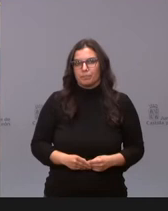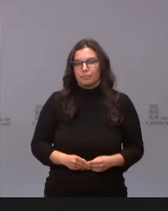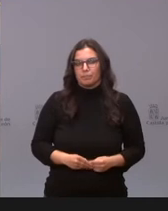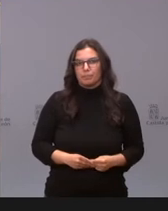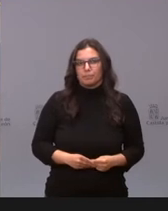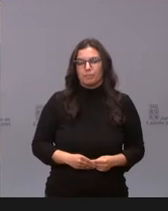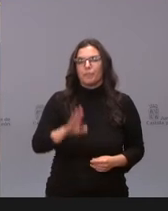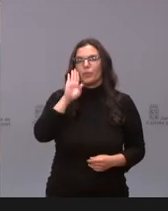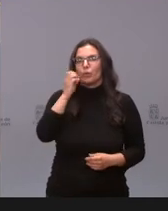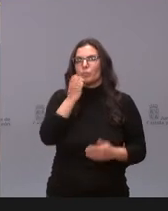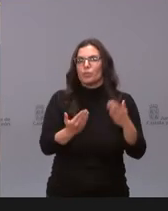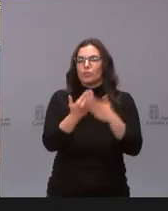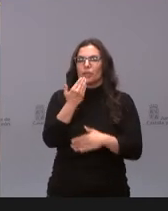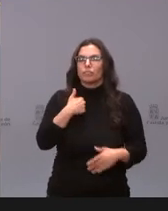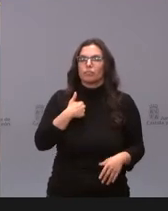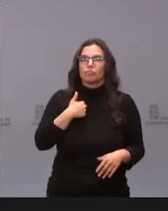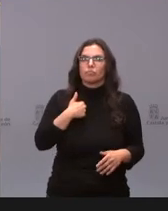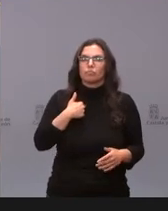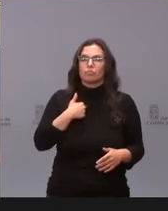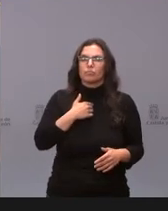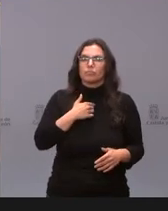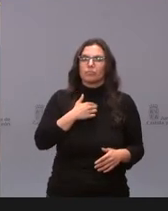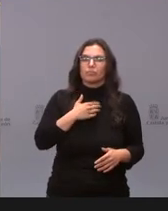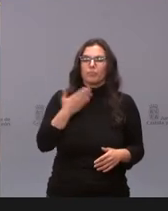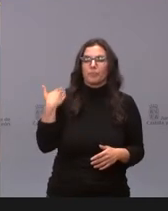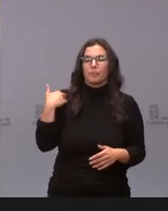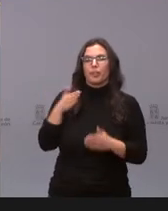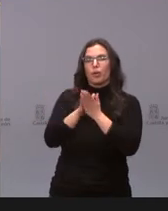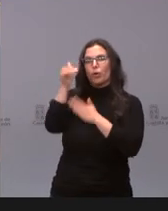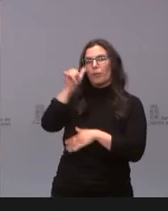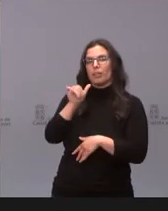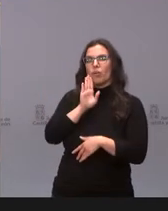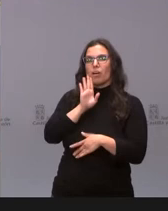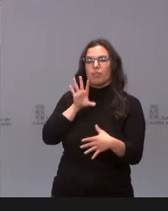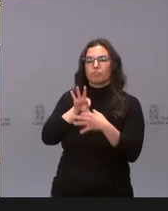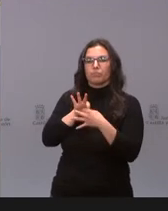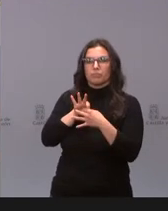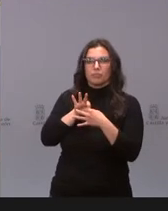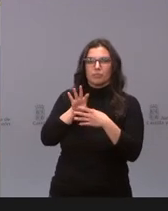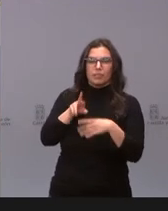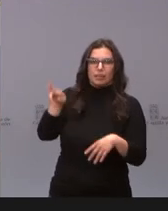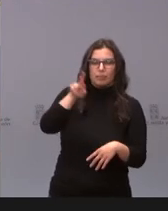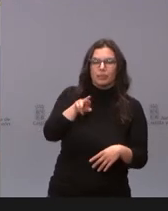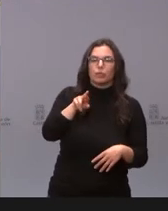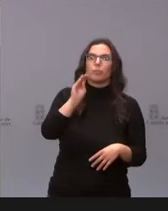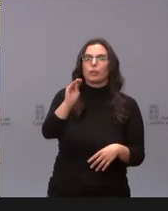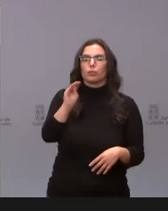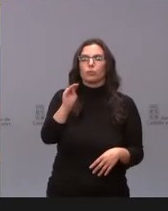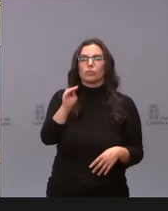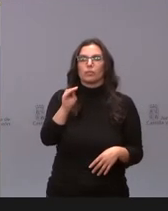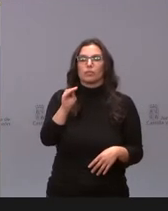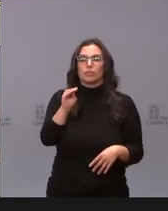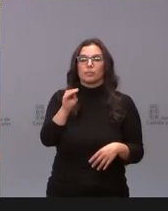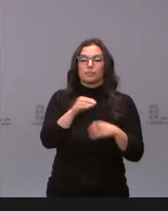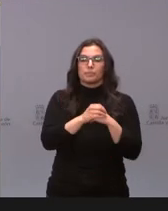Hola, buenos días. Yo retomando una pregunta que ha hecho un compañero en turnos anteriores, les quería preguntar si nos